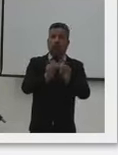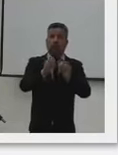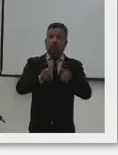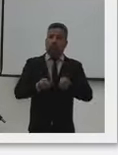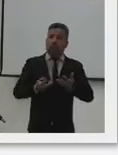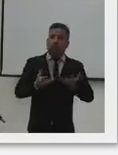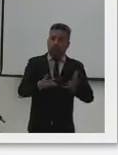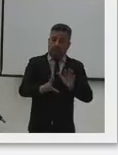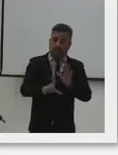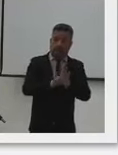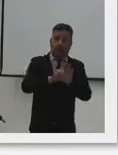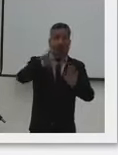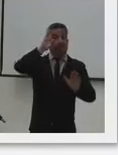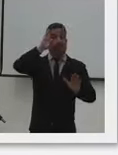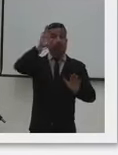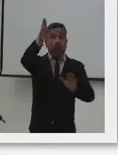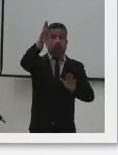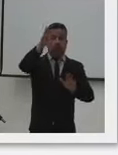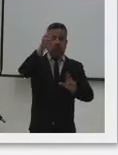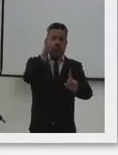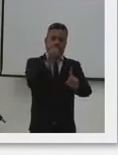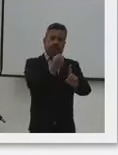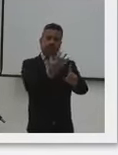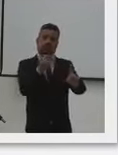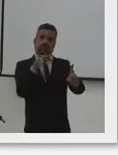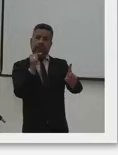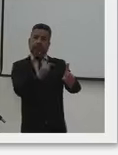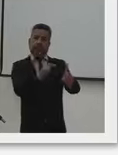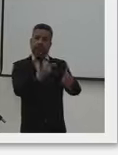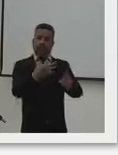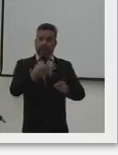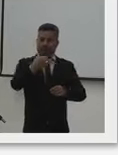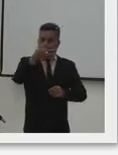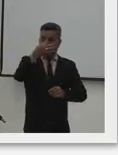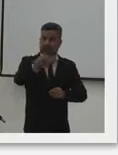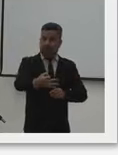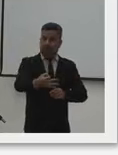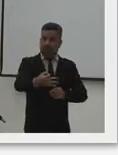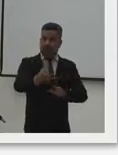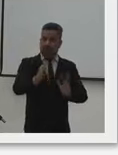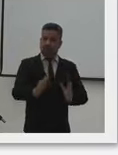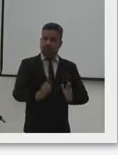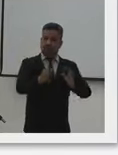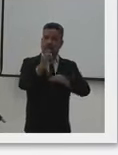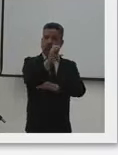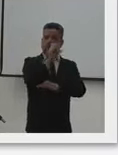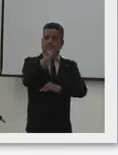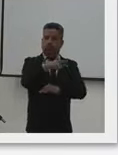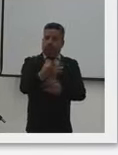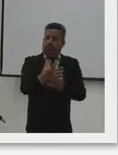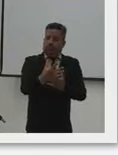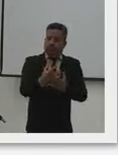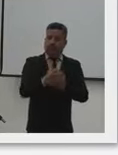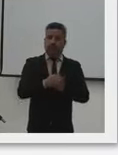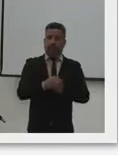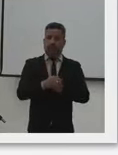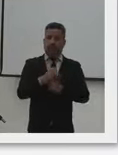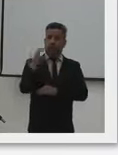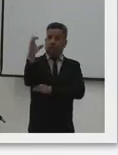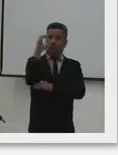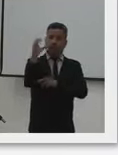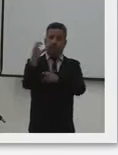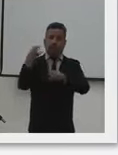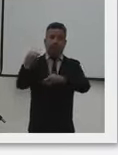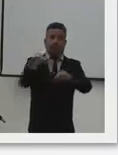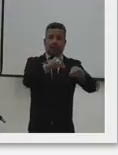y que podamos dejar una ley a futuro que impacte, estamos seguros que va a ser en beneficio de esa Colombia que tanto anhelamos,